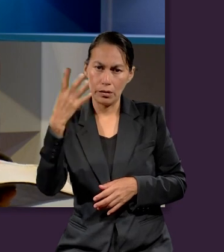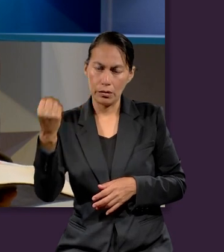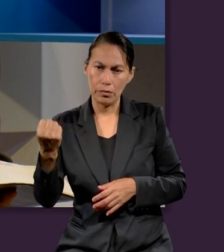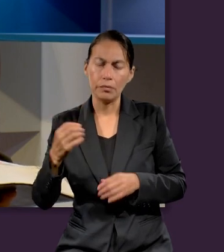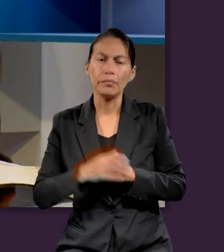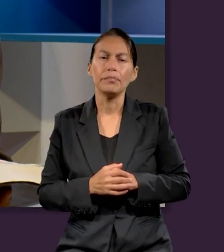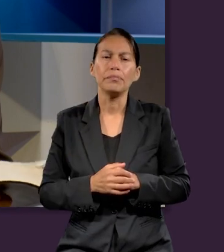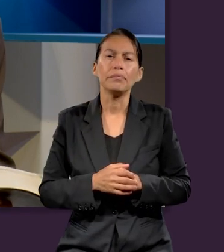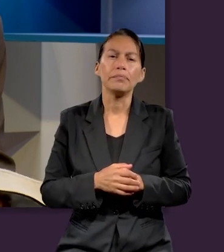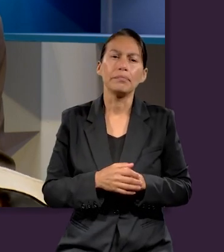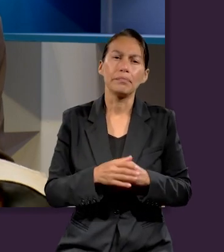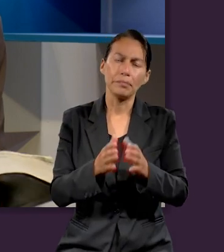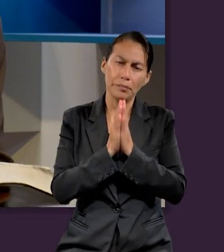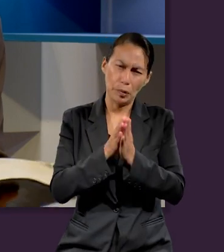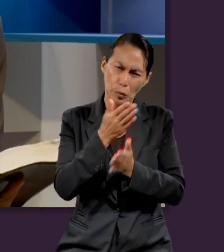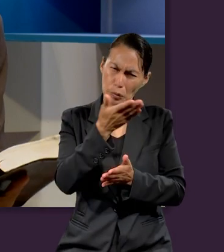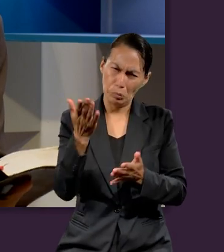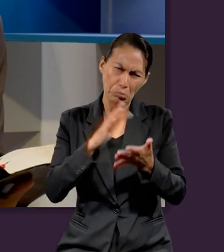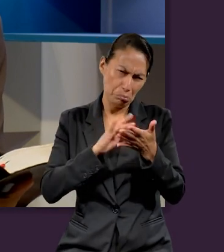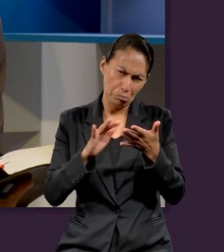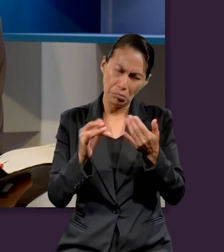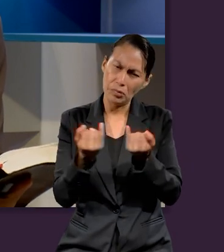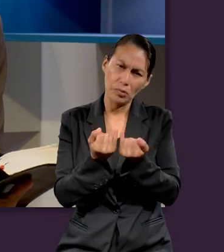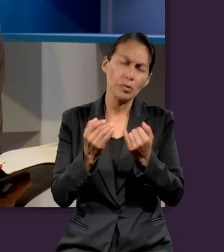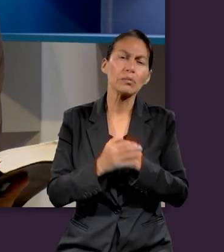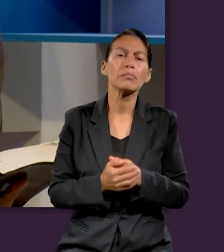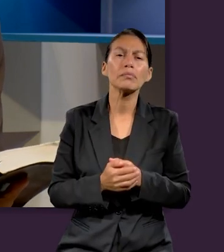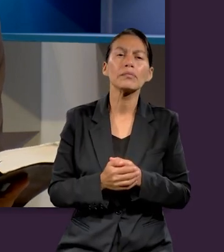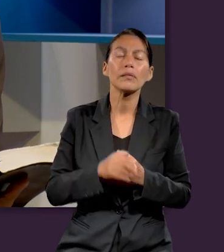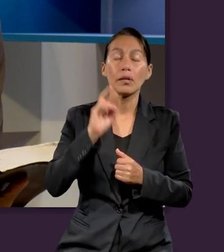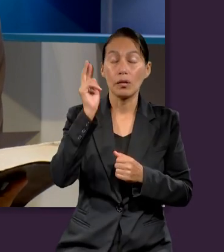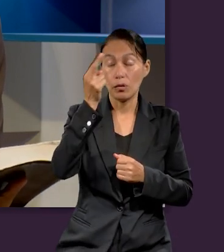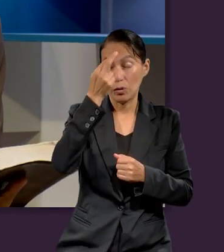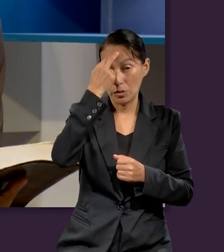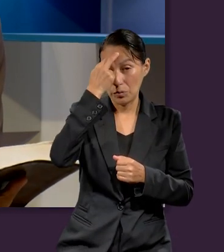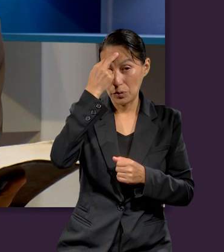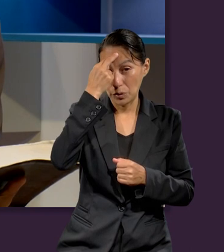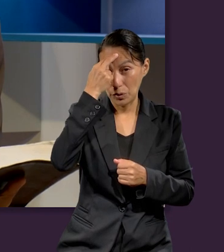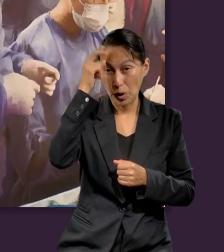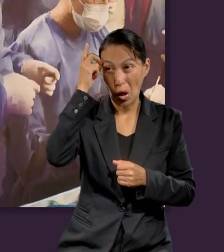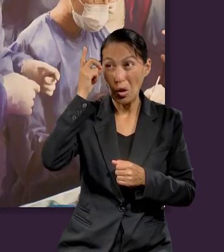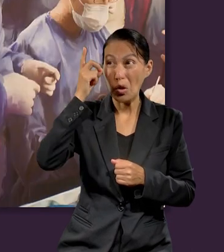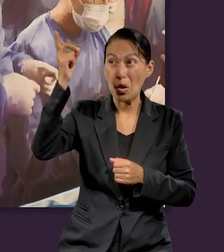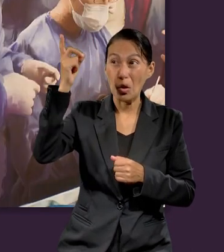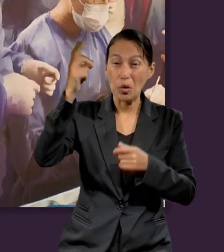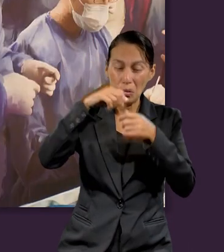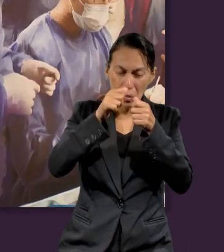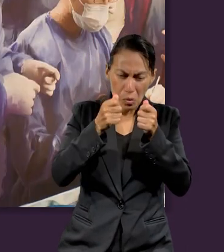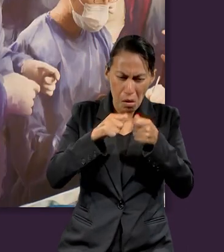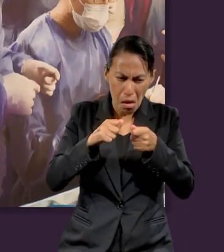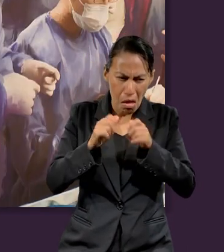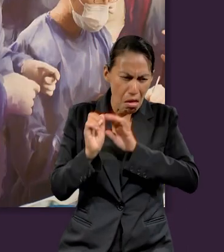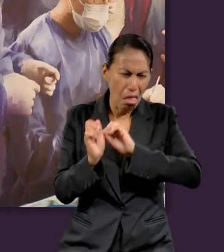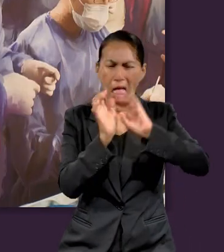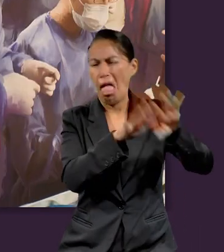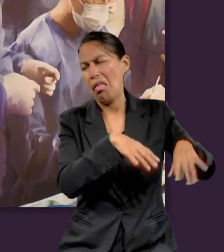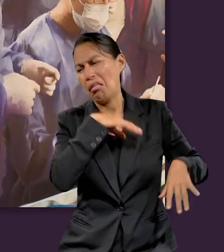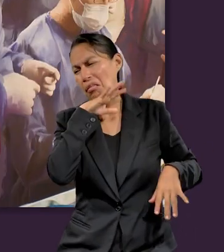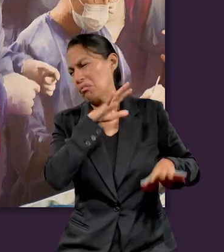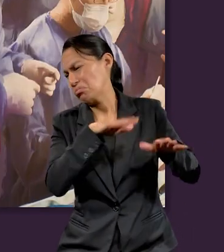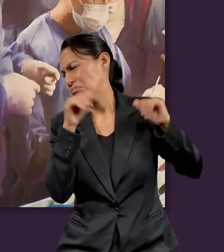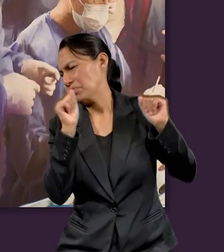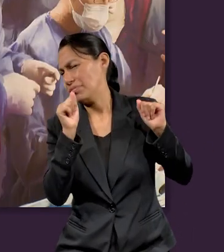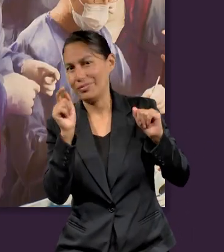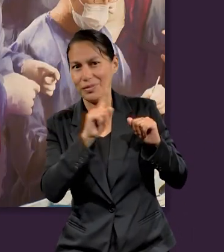acompañen. Quiero que recordemos siempre que Dios no nos hizo y nos dejó allí a la deriva. No, Dios está